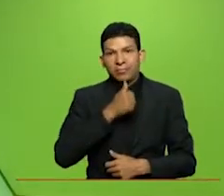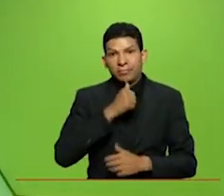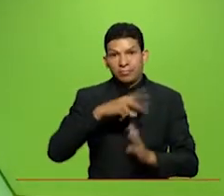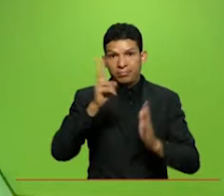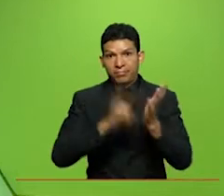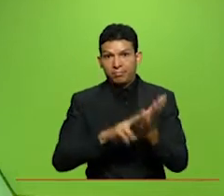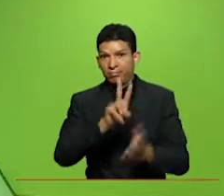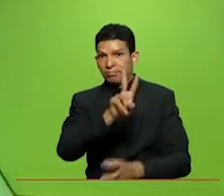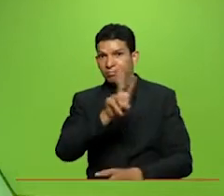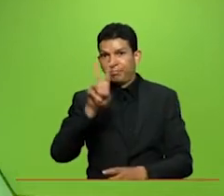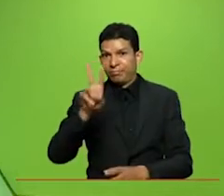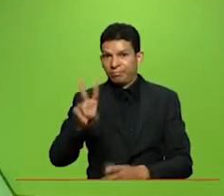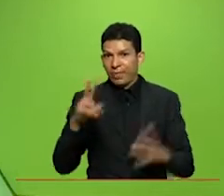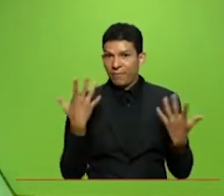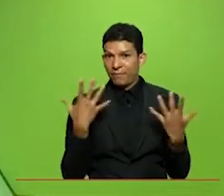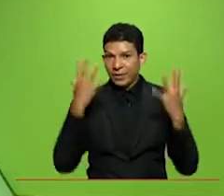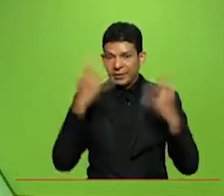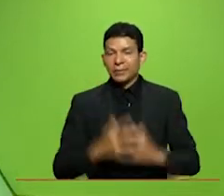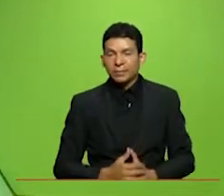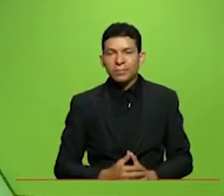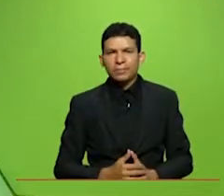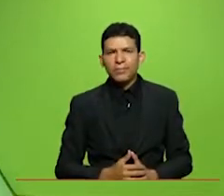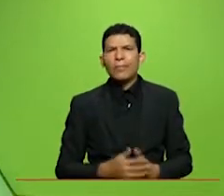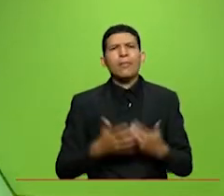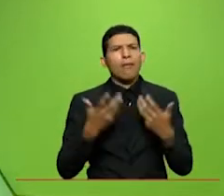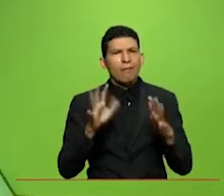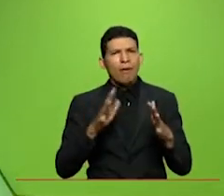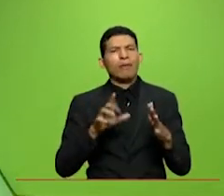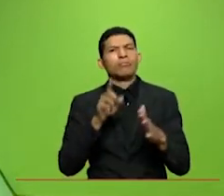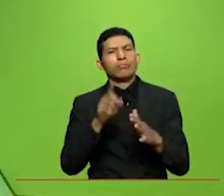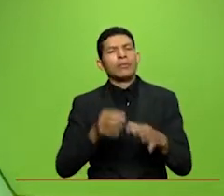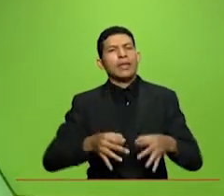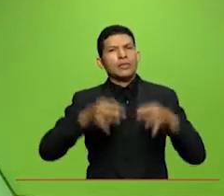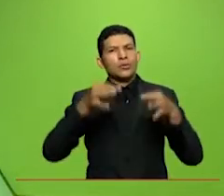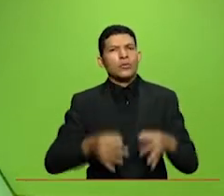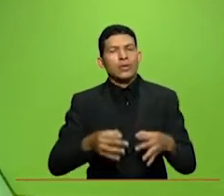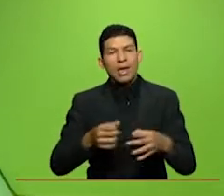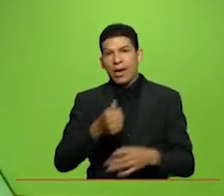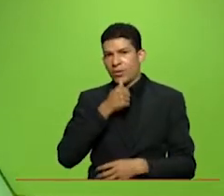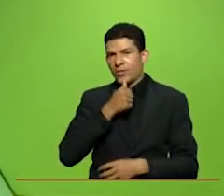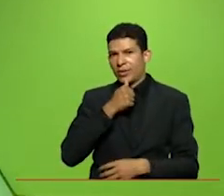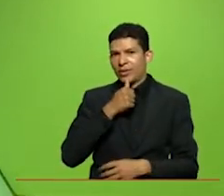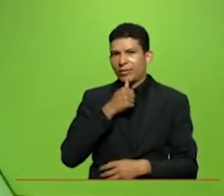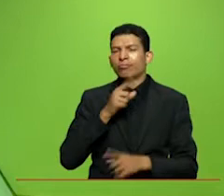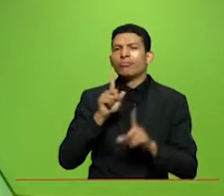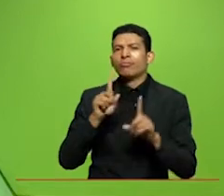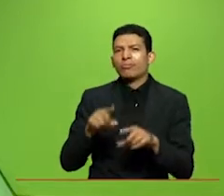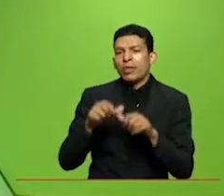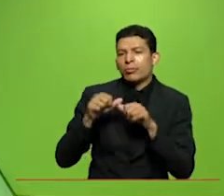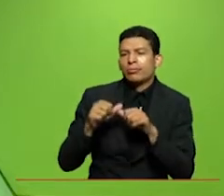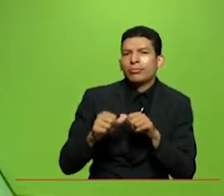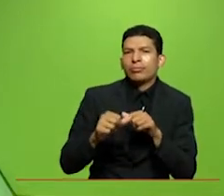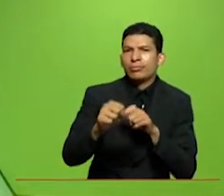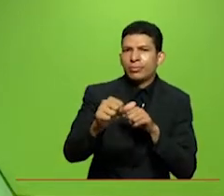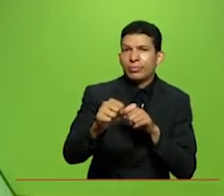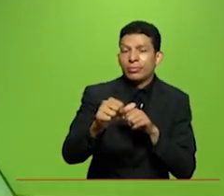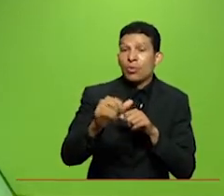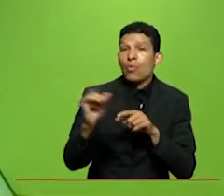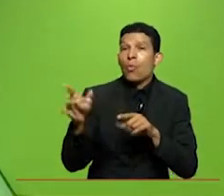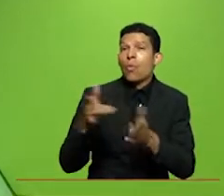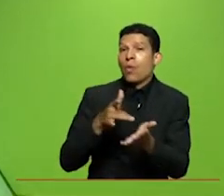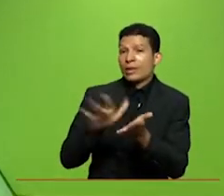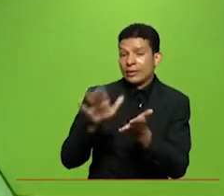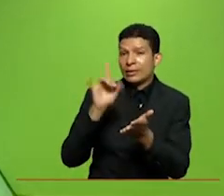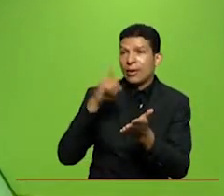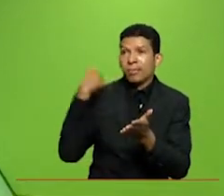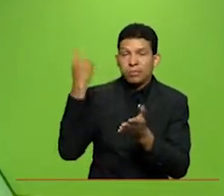2022 ustedes lo han denominado seguridad hídrica y sustentabilidad una urgencia global digamos